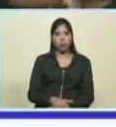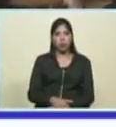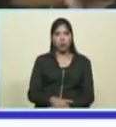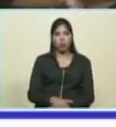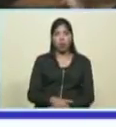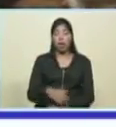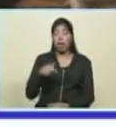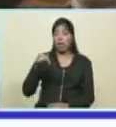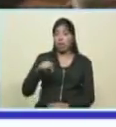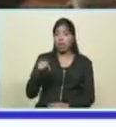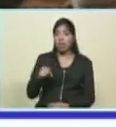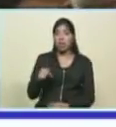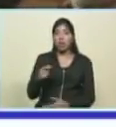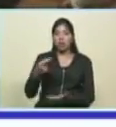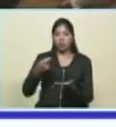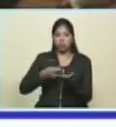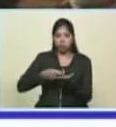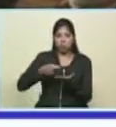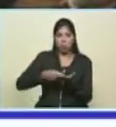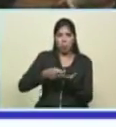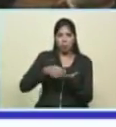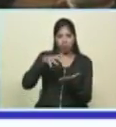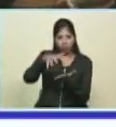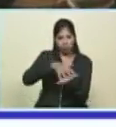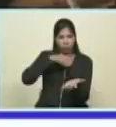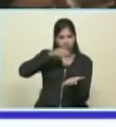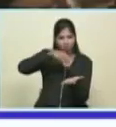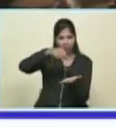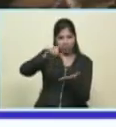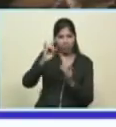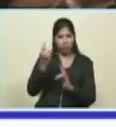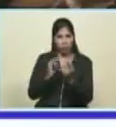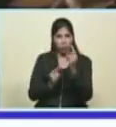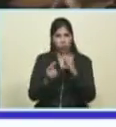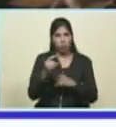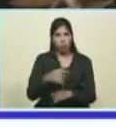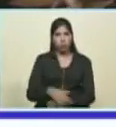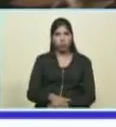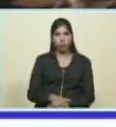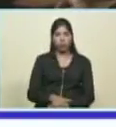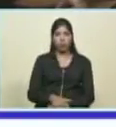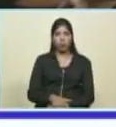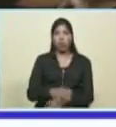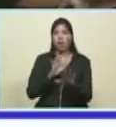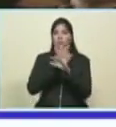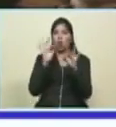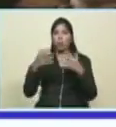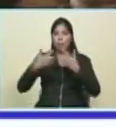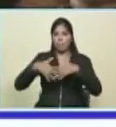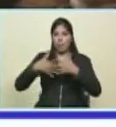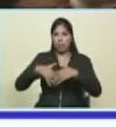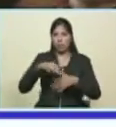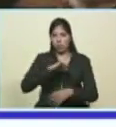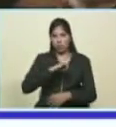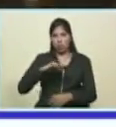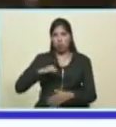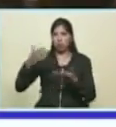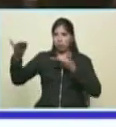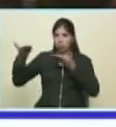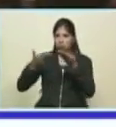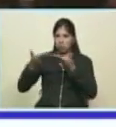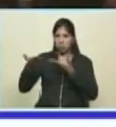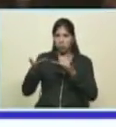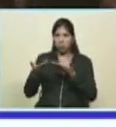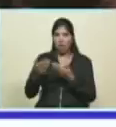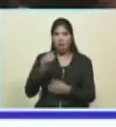internacional en el campo venezolano traen el modelo organizativo empresarial y bueno compartimos